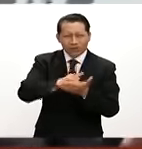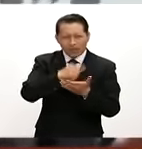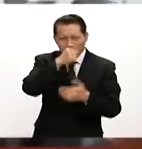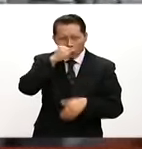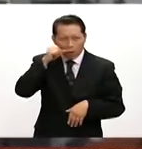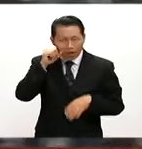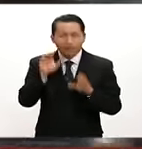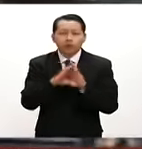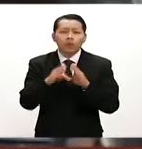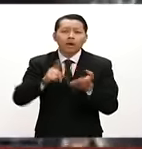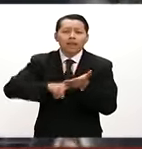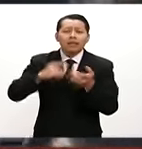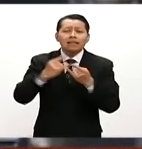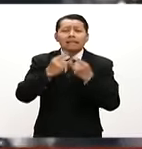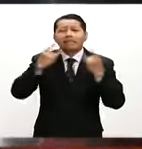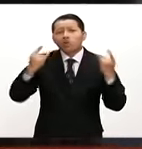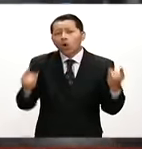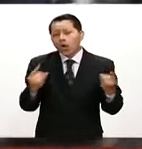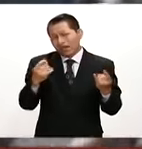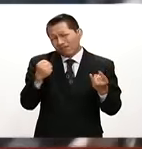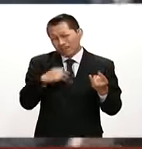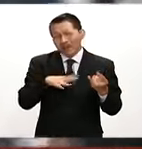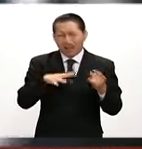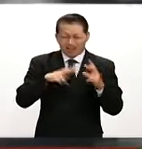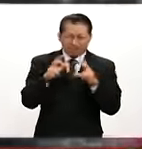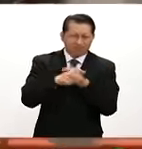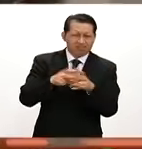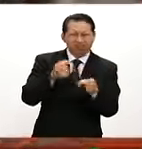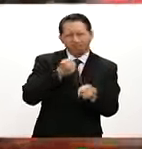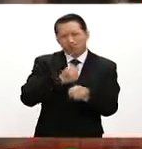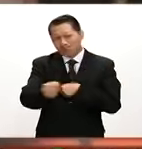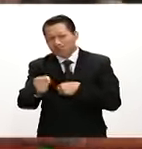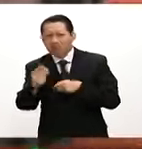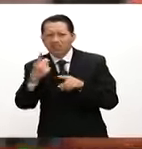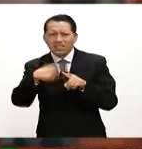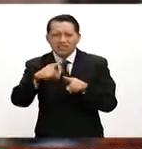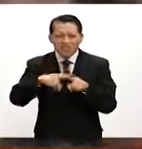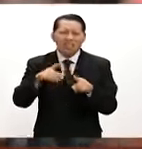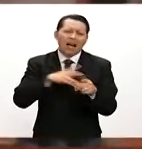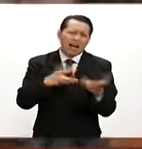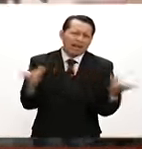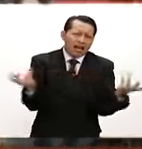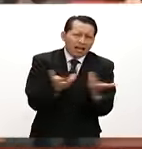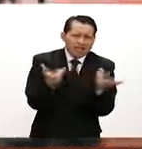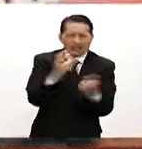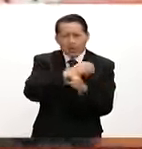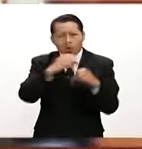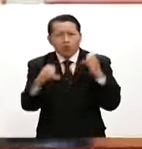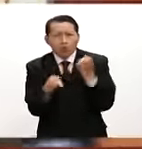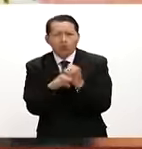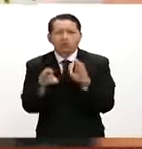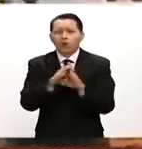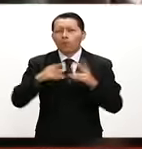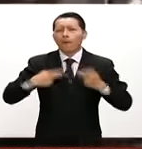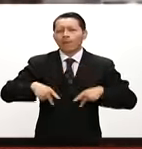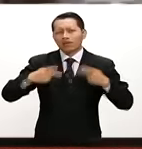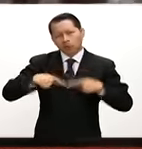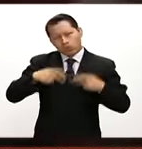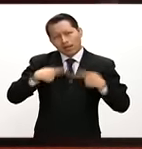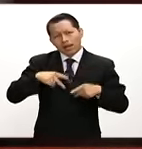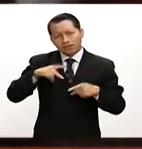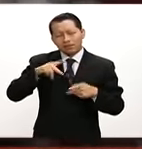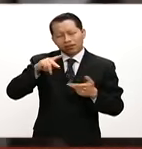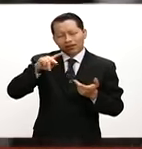tiene una historia muy violenta, tiene muchos hechos que a lo mejor para las personas son tristes de